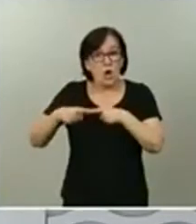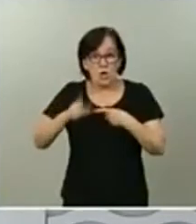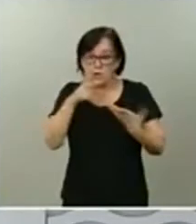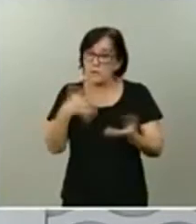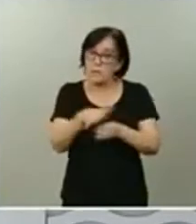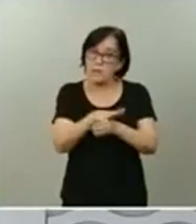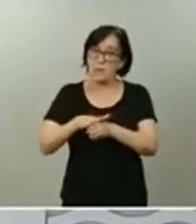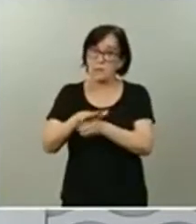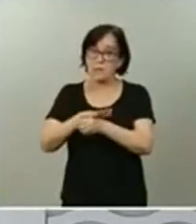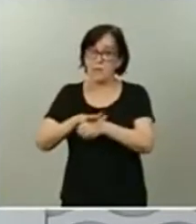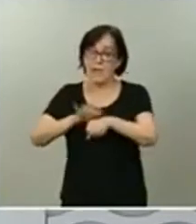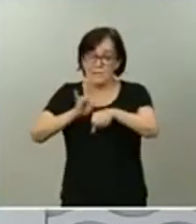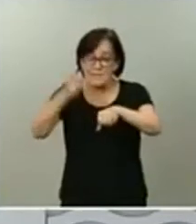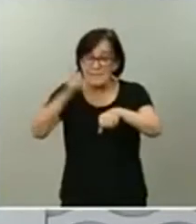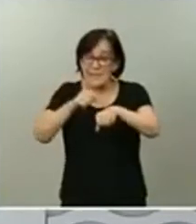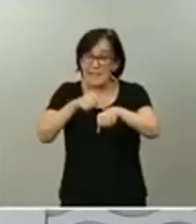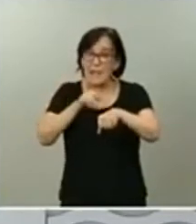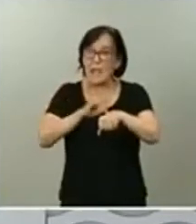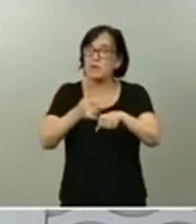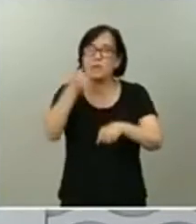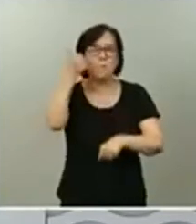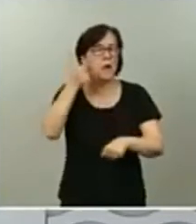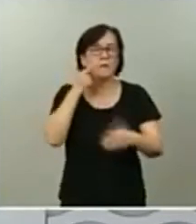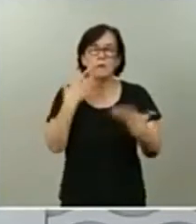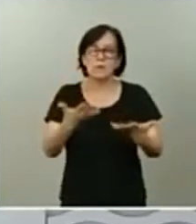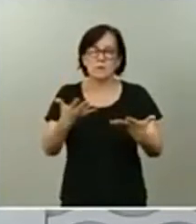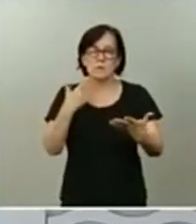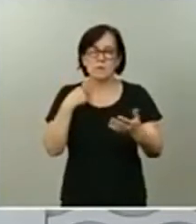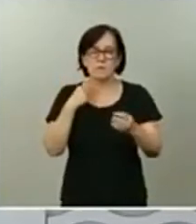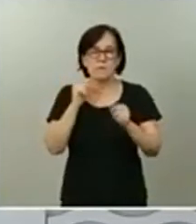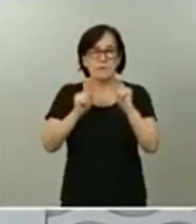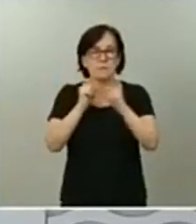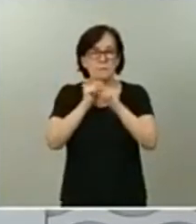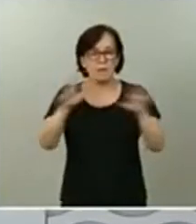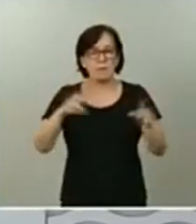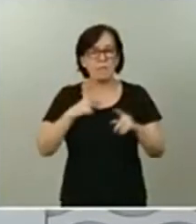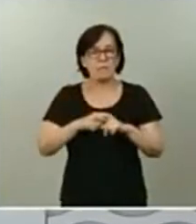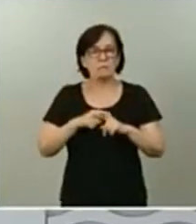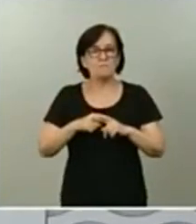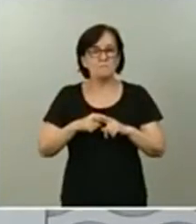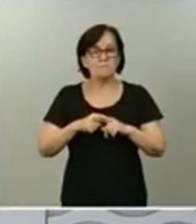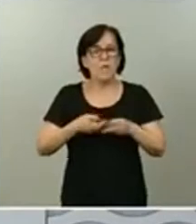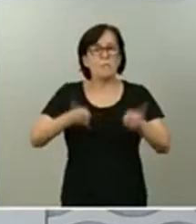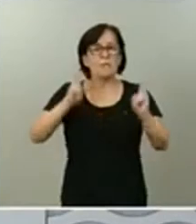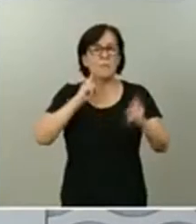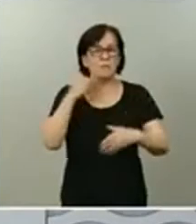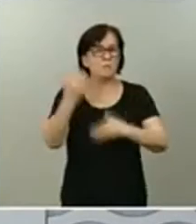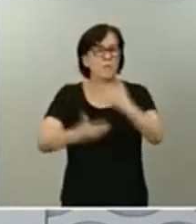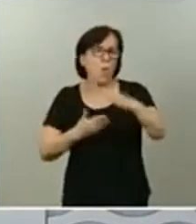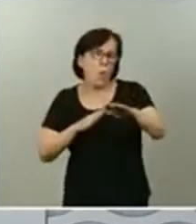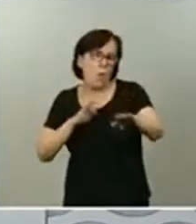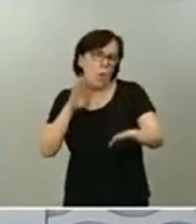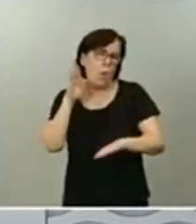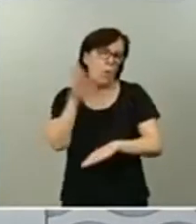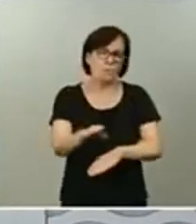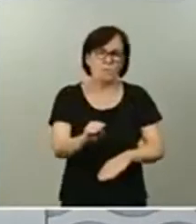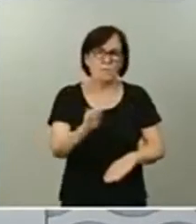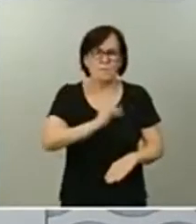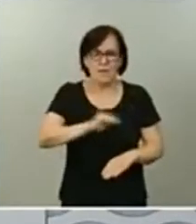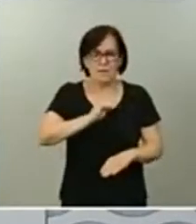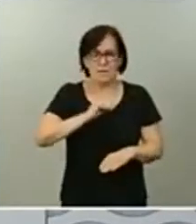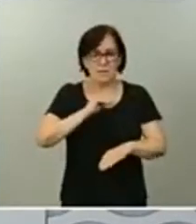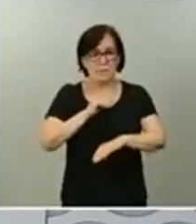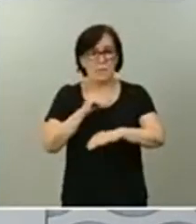la digitalización, que durante el tiempo de pandemia ha permitido dar pasos de gigante para que tanto las administraciones